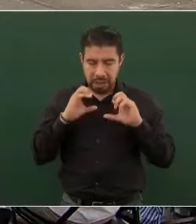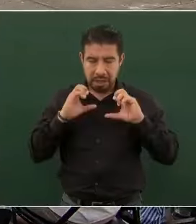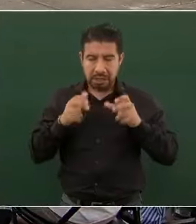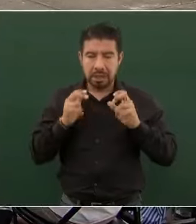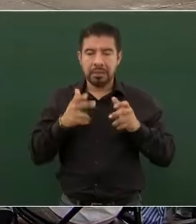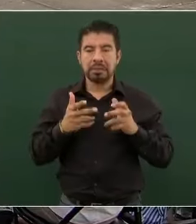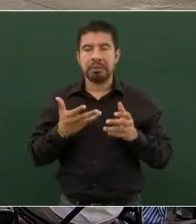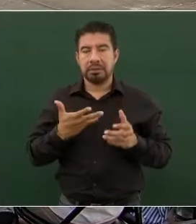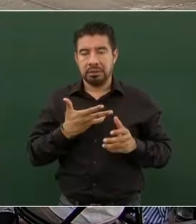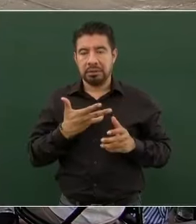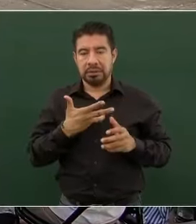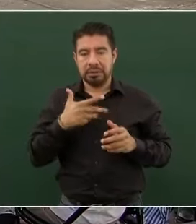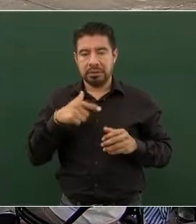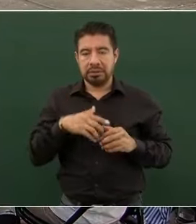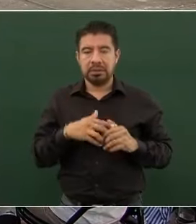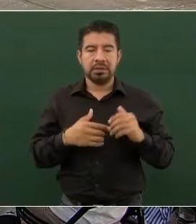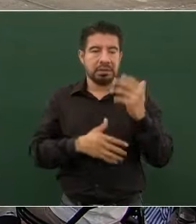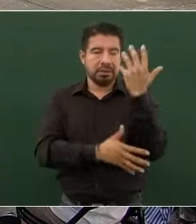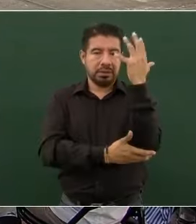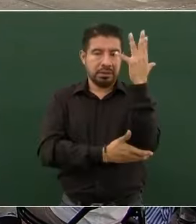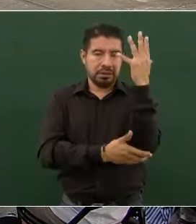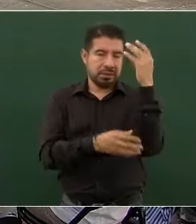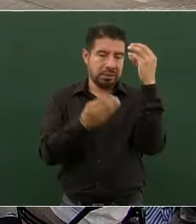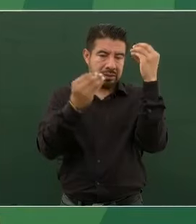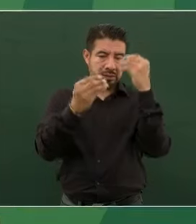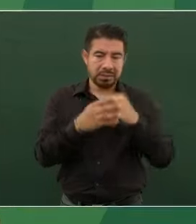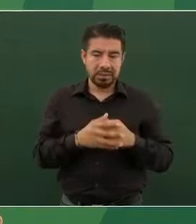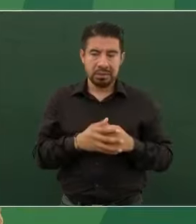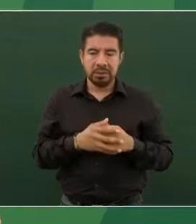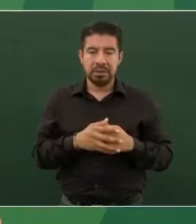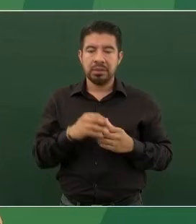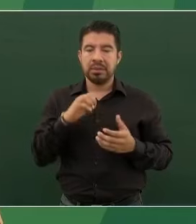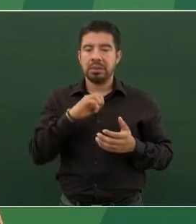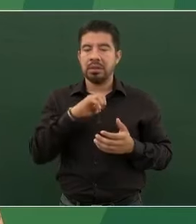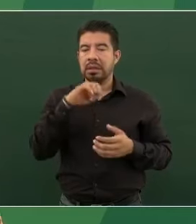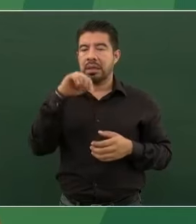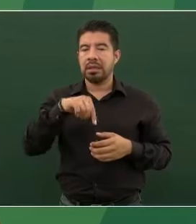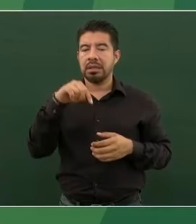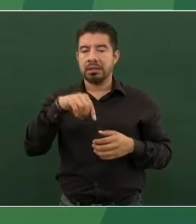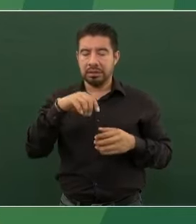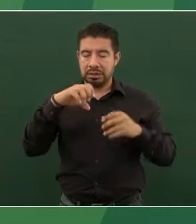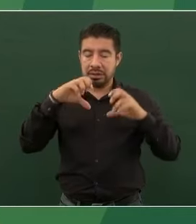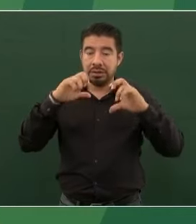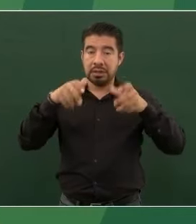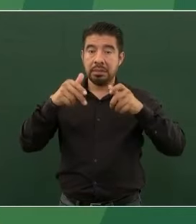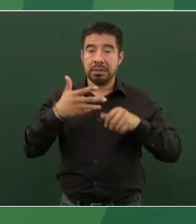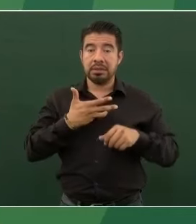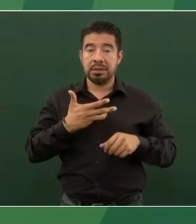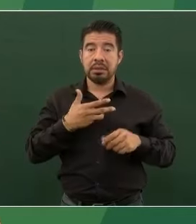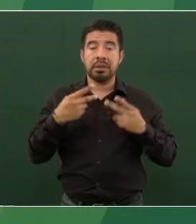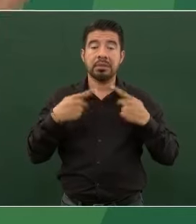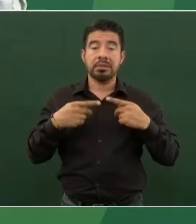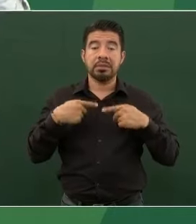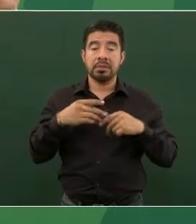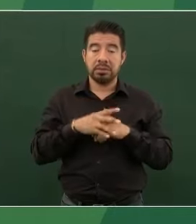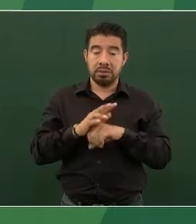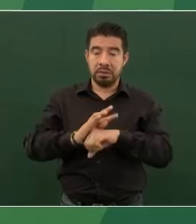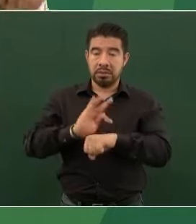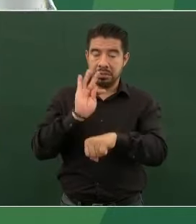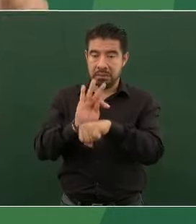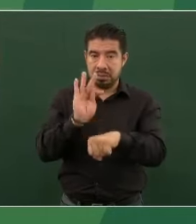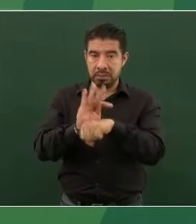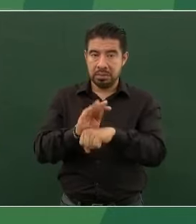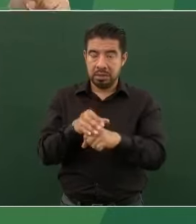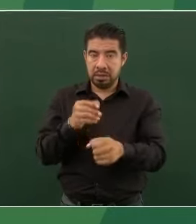hay 80 mil sembradores que reciben